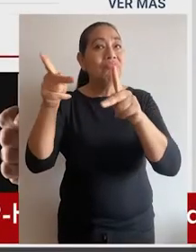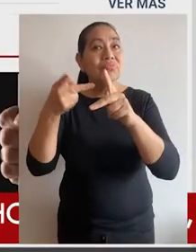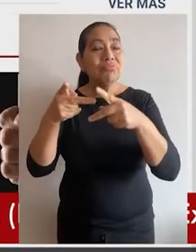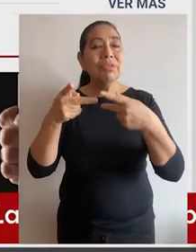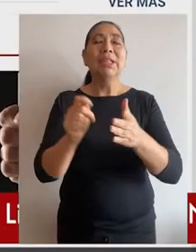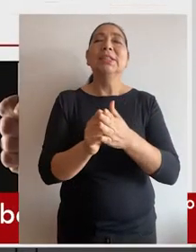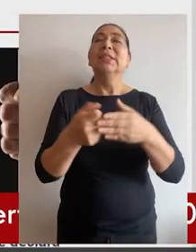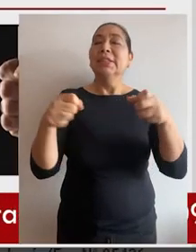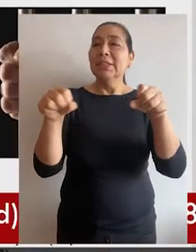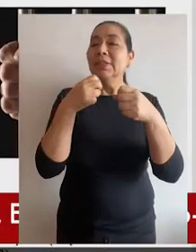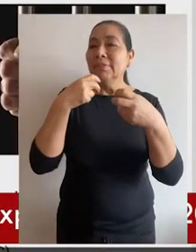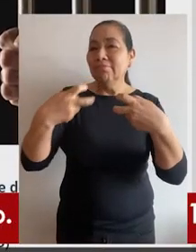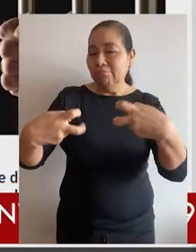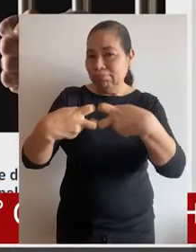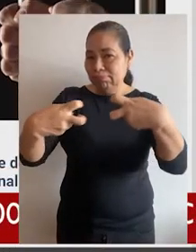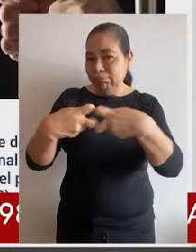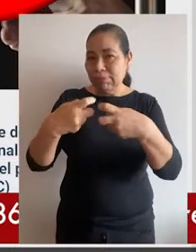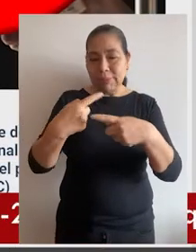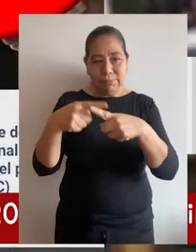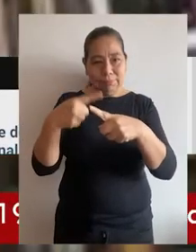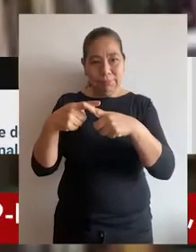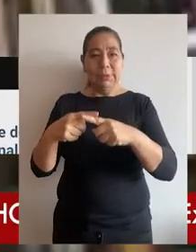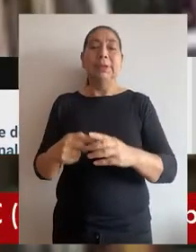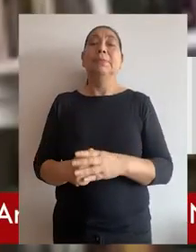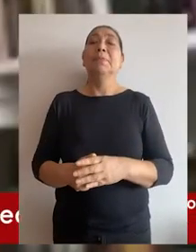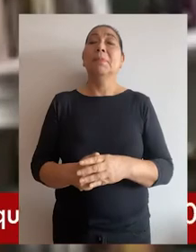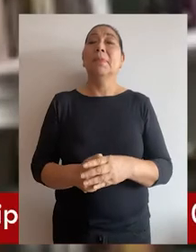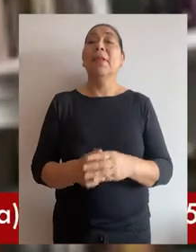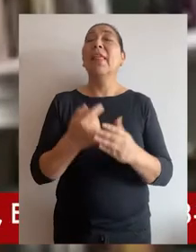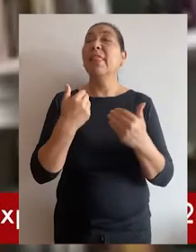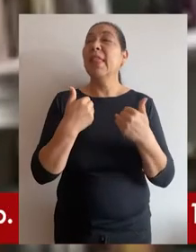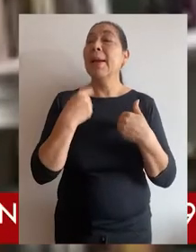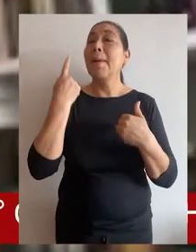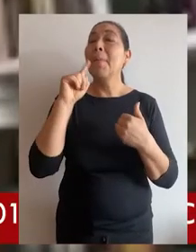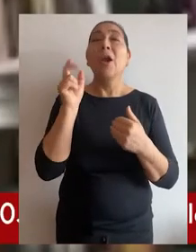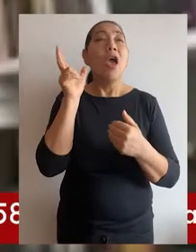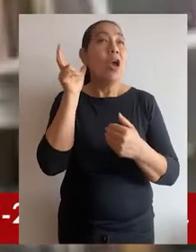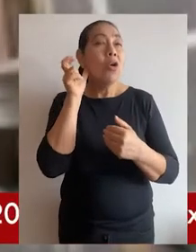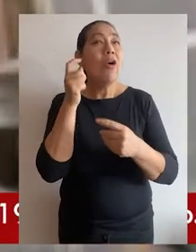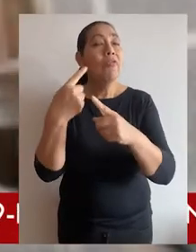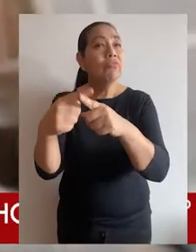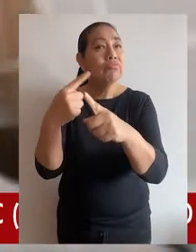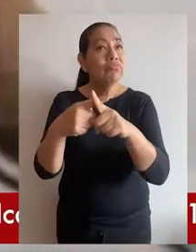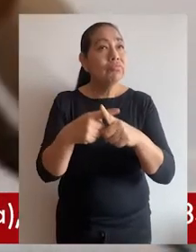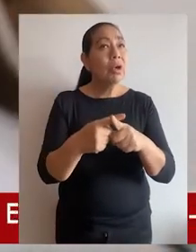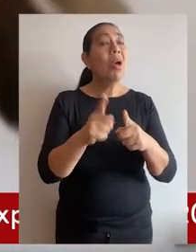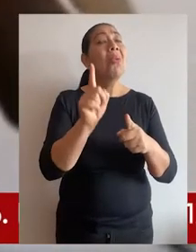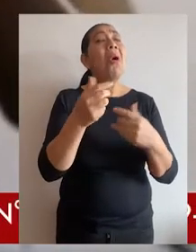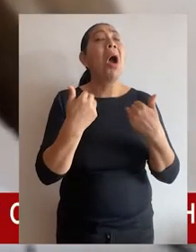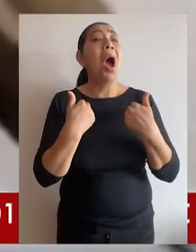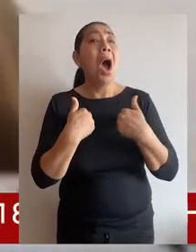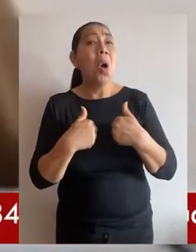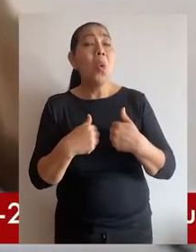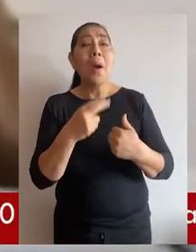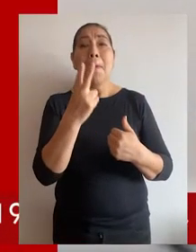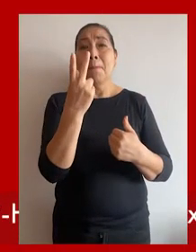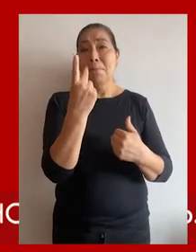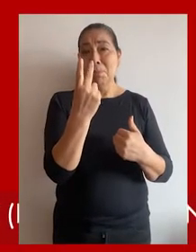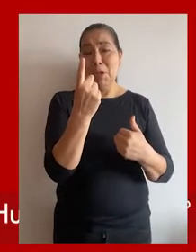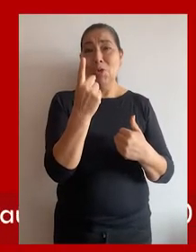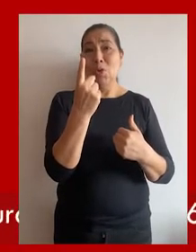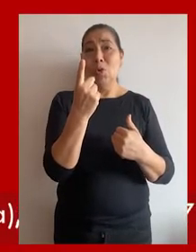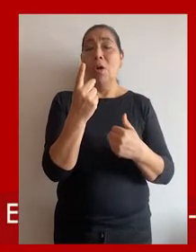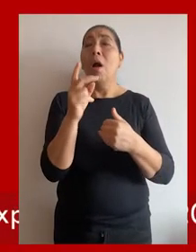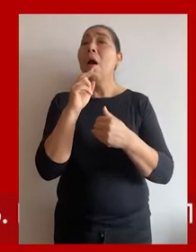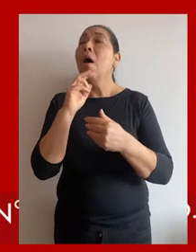transmitida por nuestro portal web y redes sociales. La sala tiene previsto escuchar los informes orales de los abogados en 21